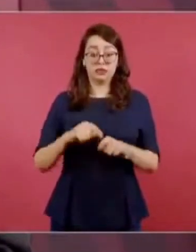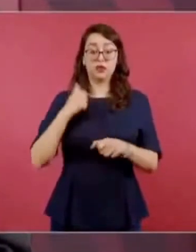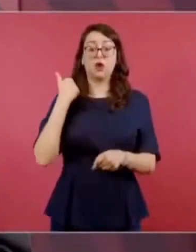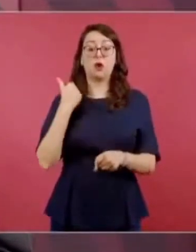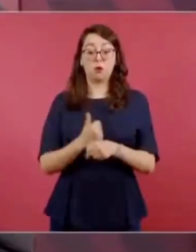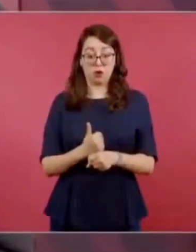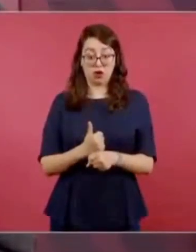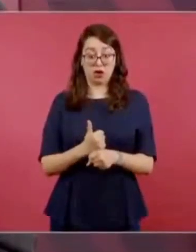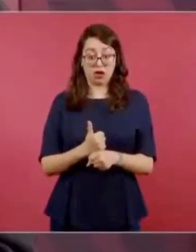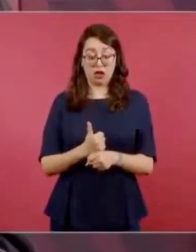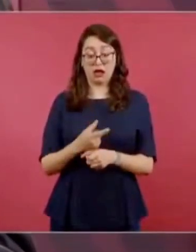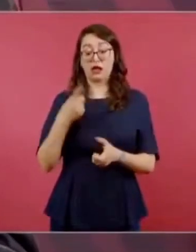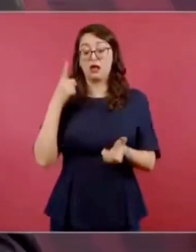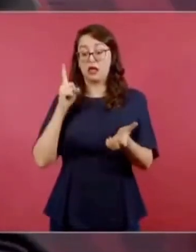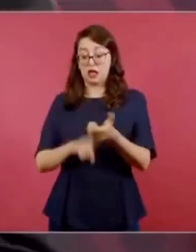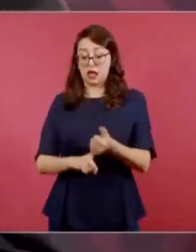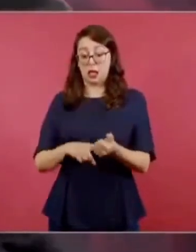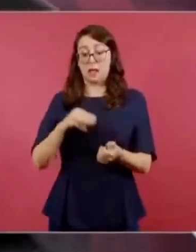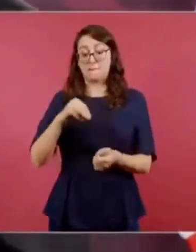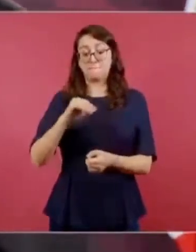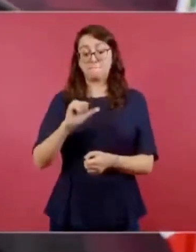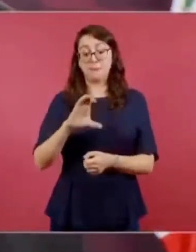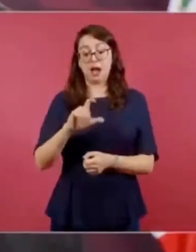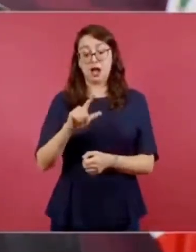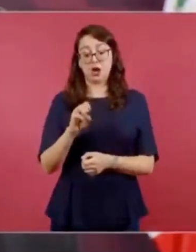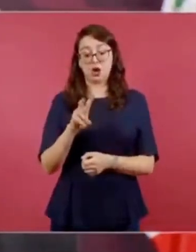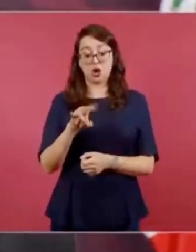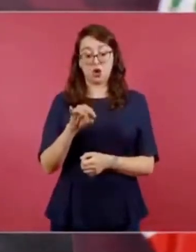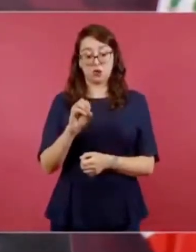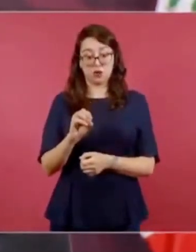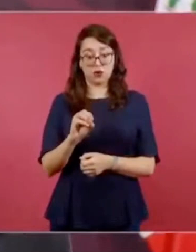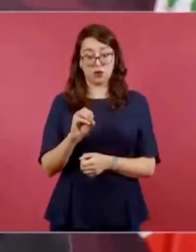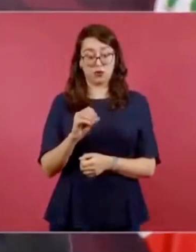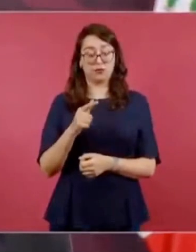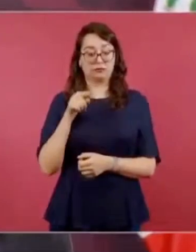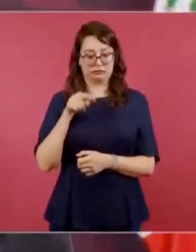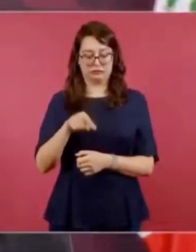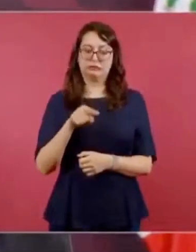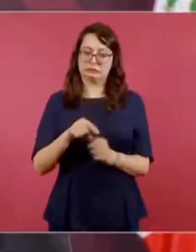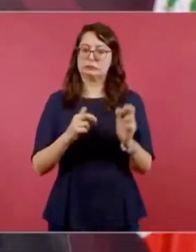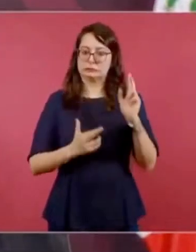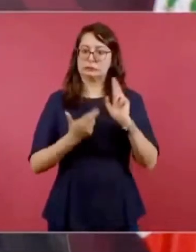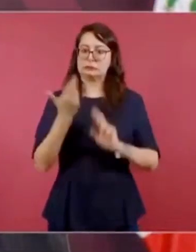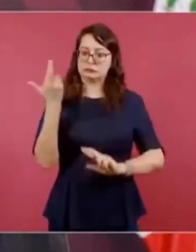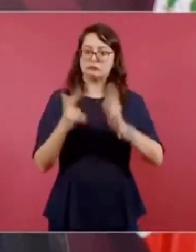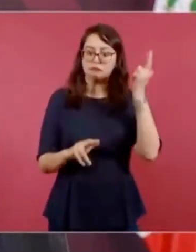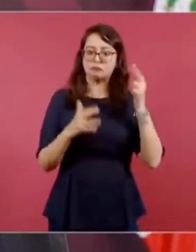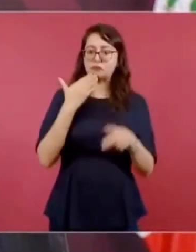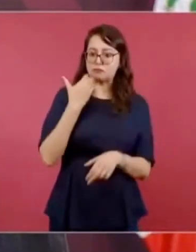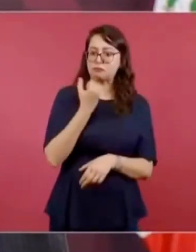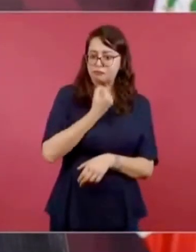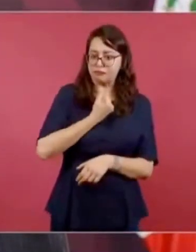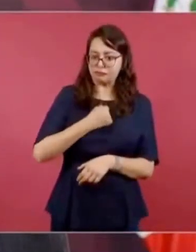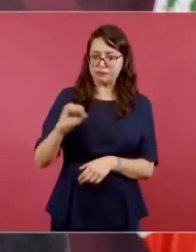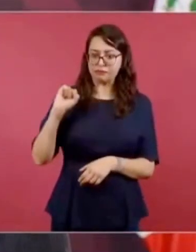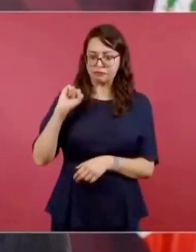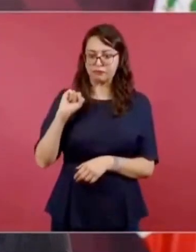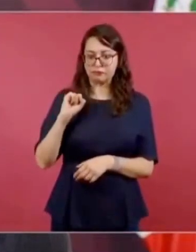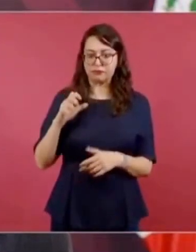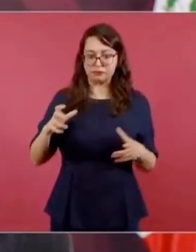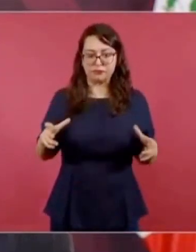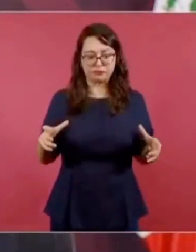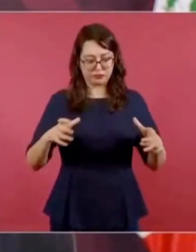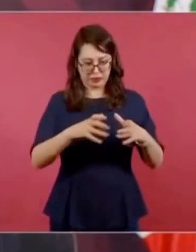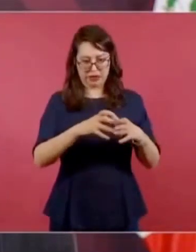revolucionario de La Maclovio Herrera, miembros de una numerosa familia de Parral,